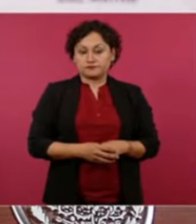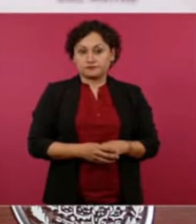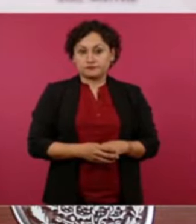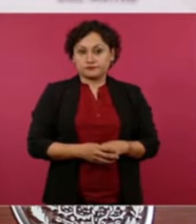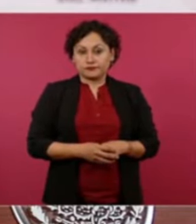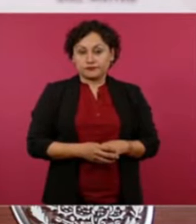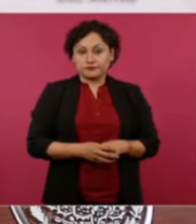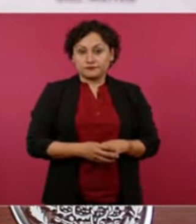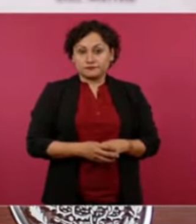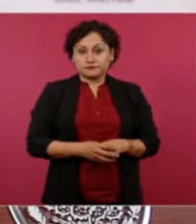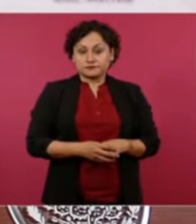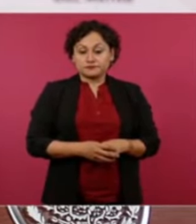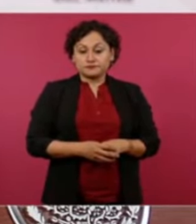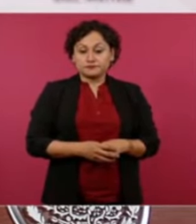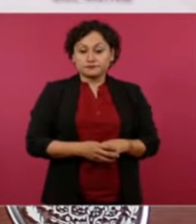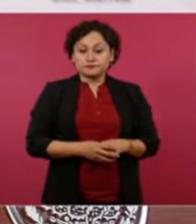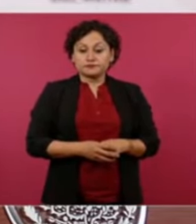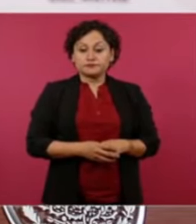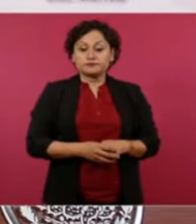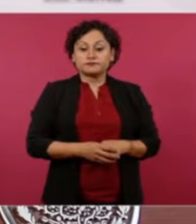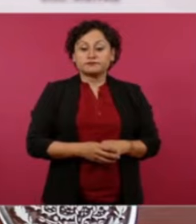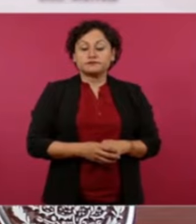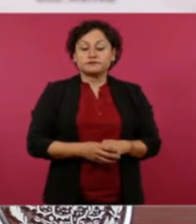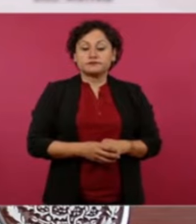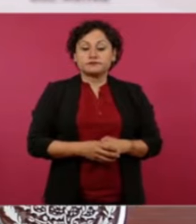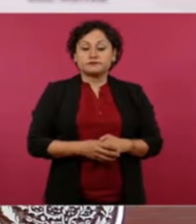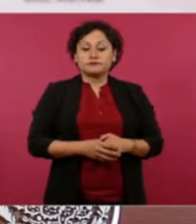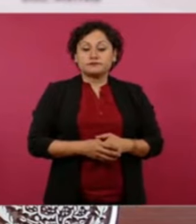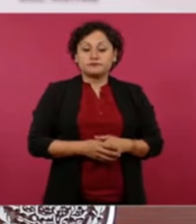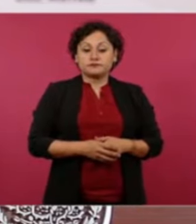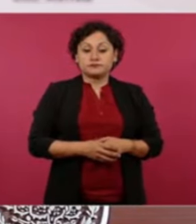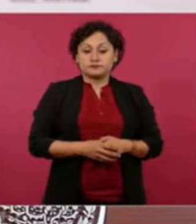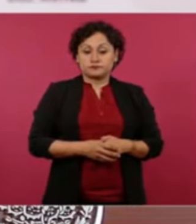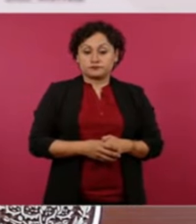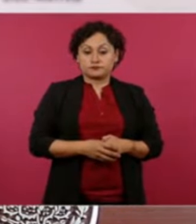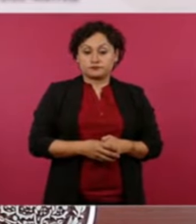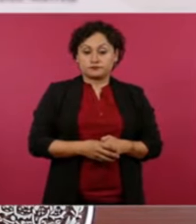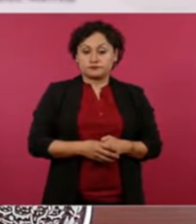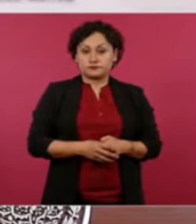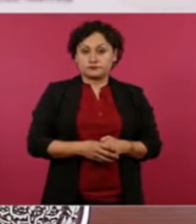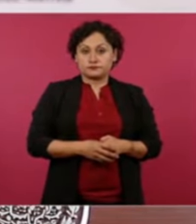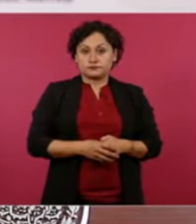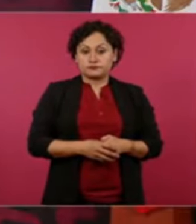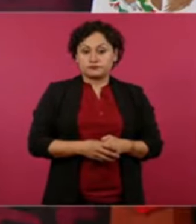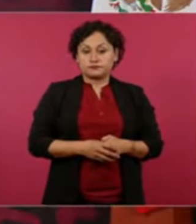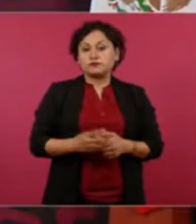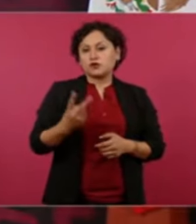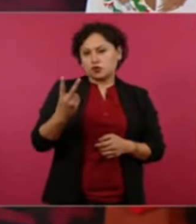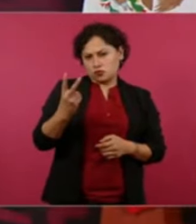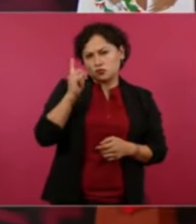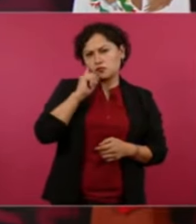¿hoy qué va a el presidente? sobre su agenda dos compañeras el lunes